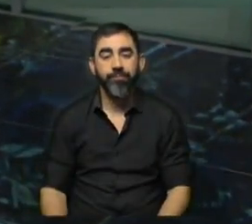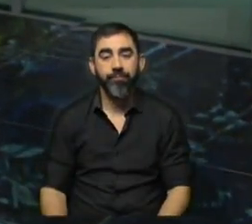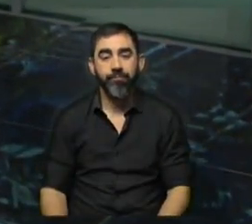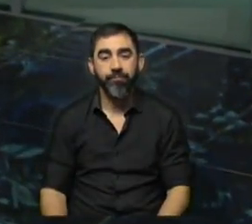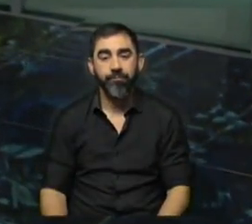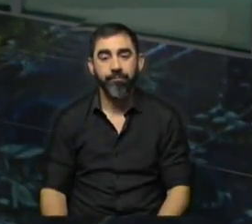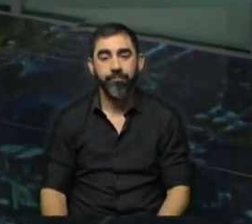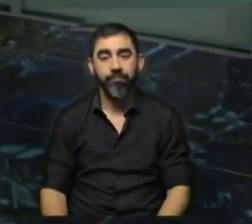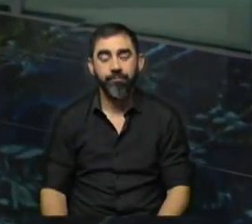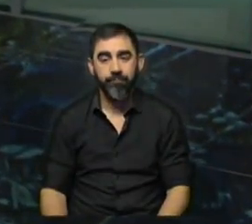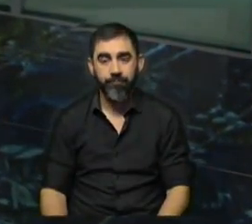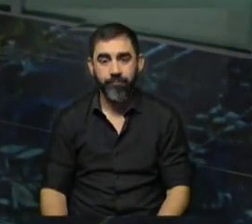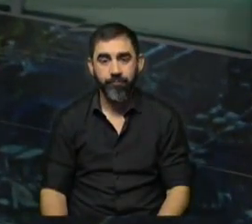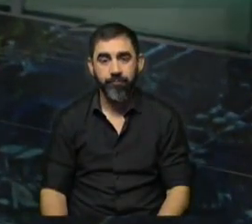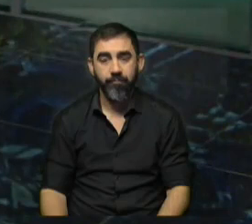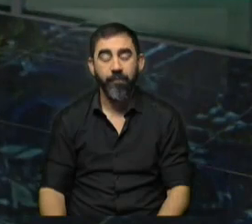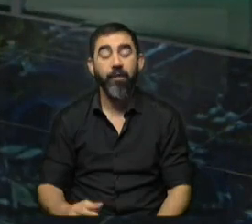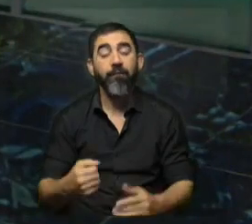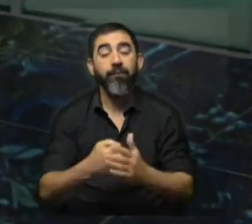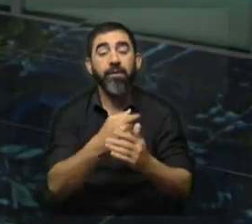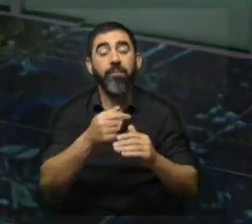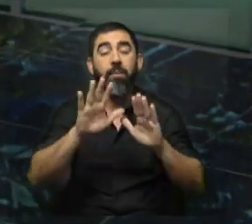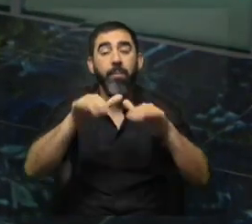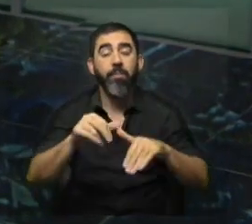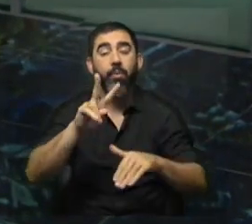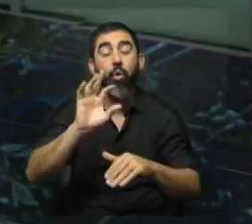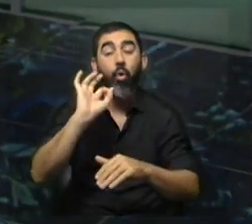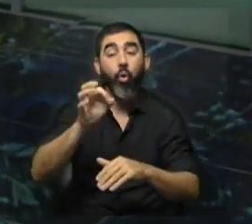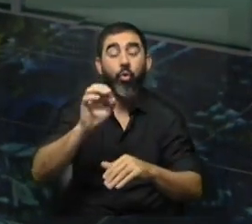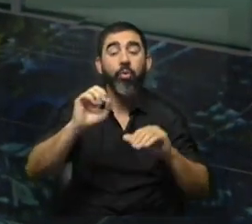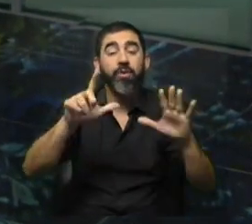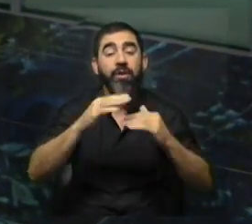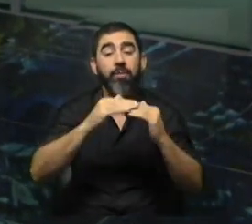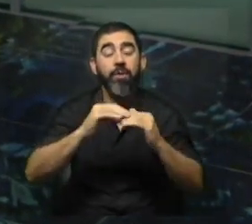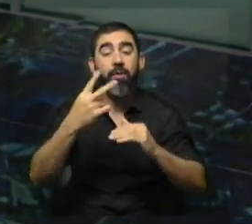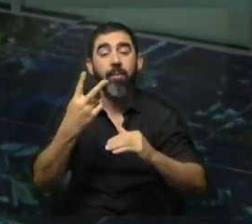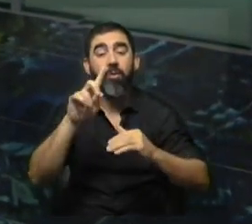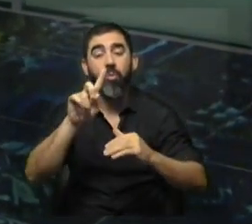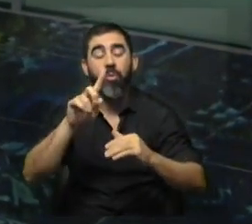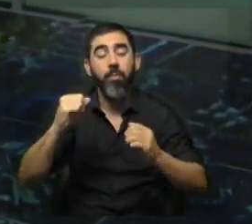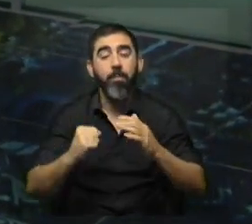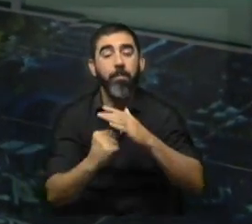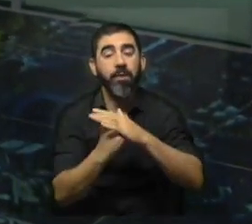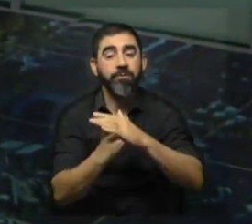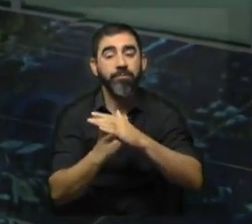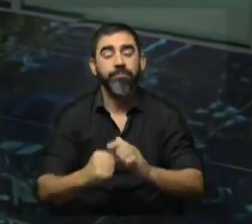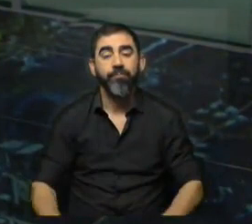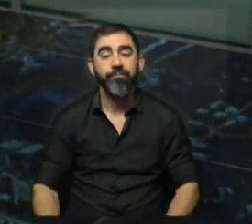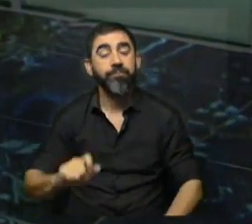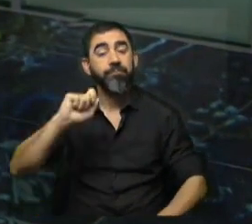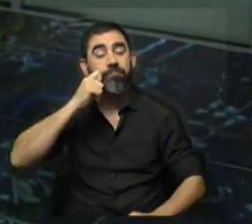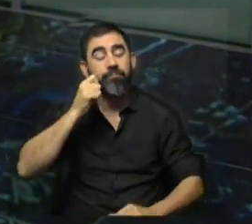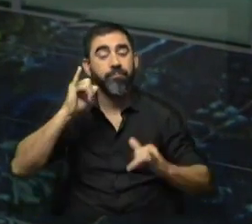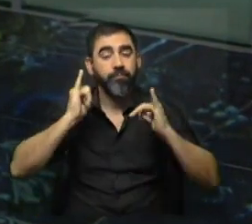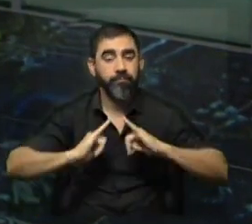semana. Y así arranca el fin de semana del Patrimonio, que tendrá un domingo 2 de octubre con 7 grados de mínima y 21 grados de máxima. Lindo para